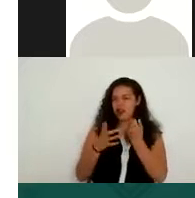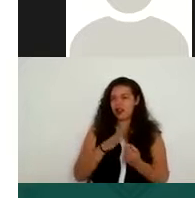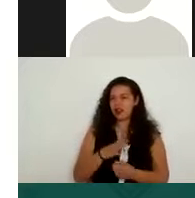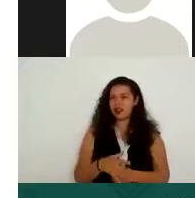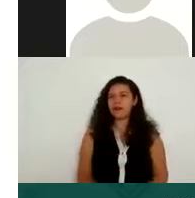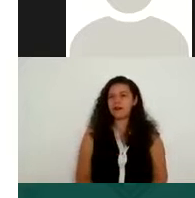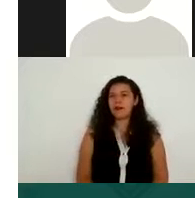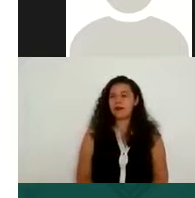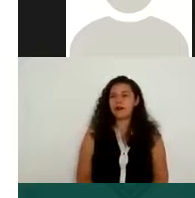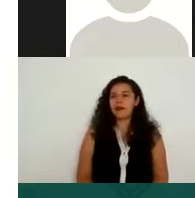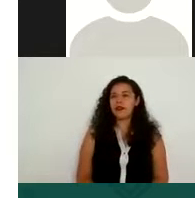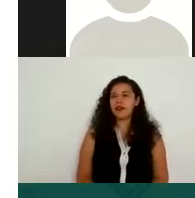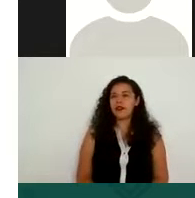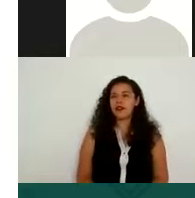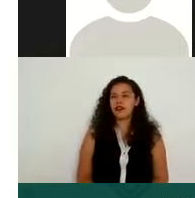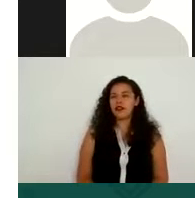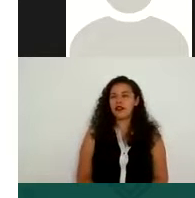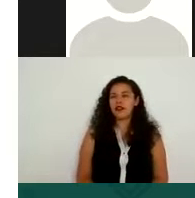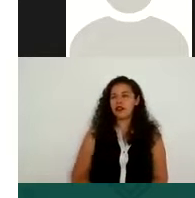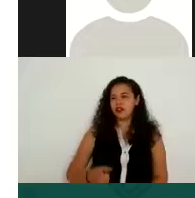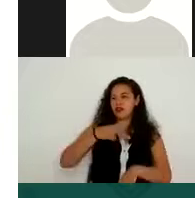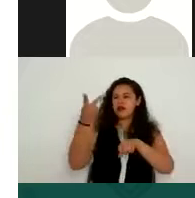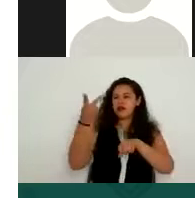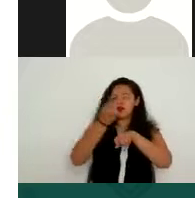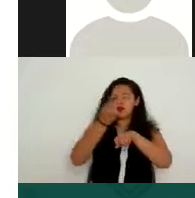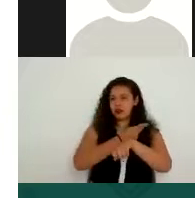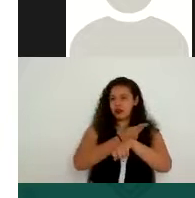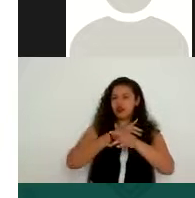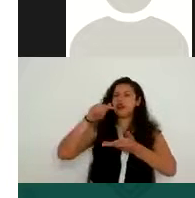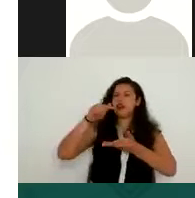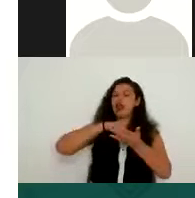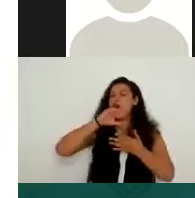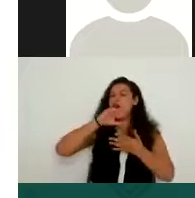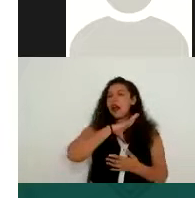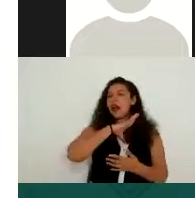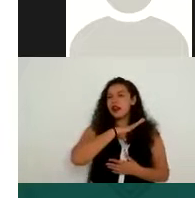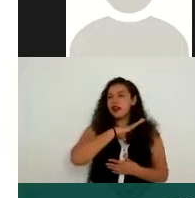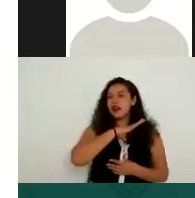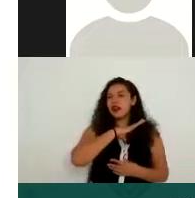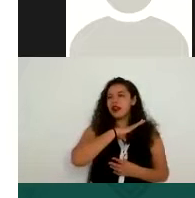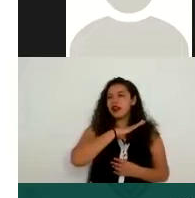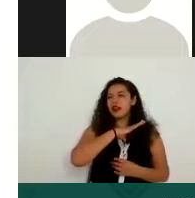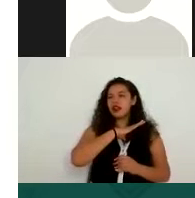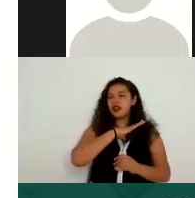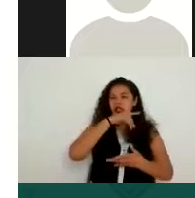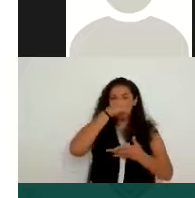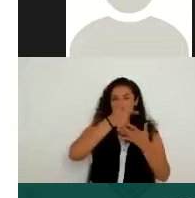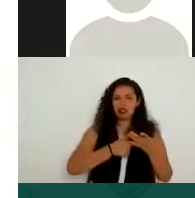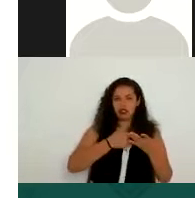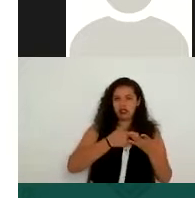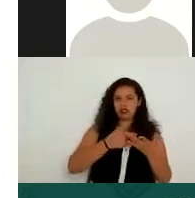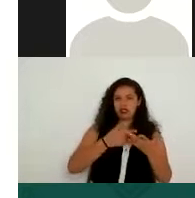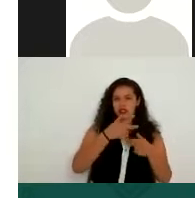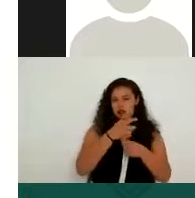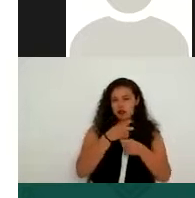no sé si les ha tocado es que hay hay lugares que tienen acceso limitado entonces nada más nos preguntan